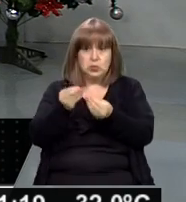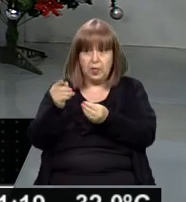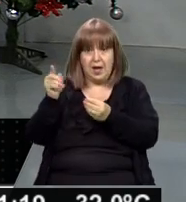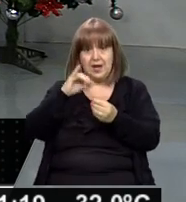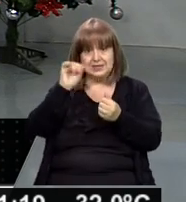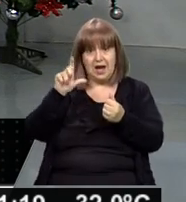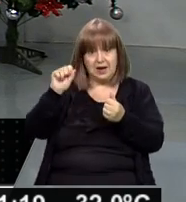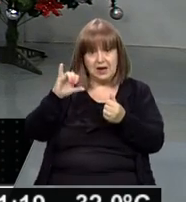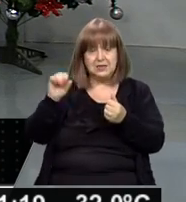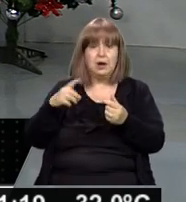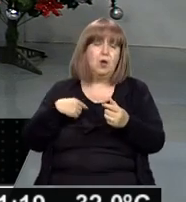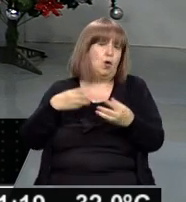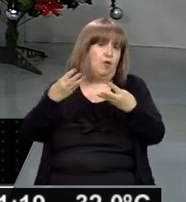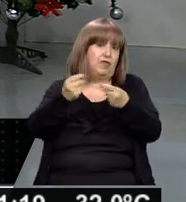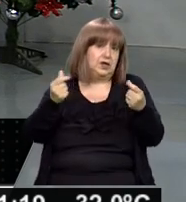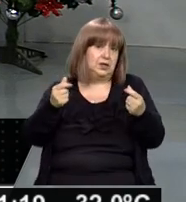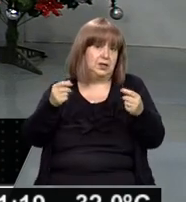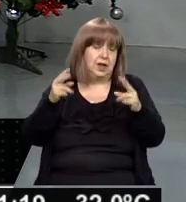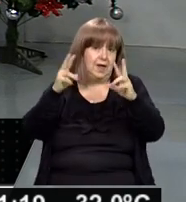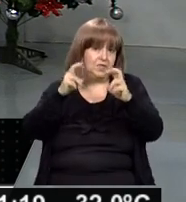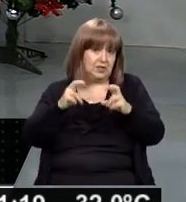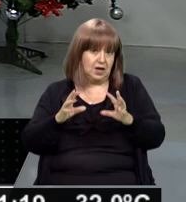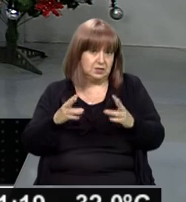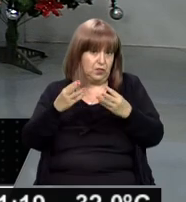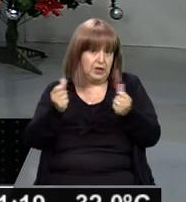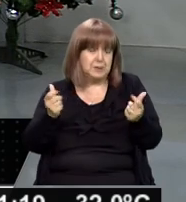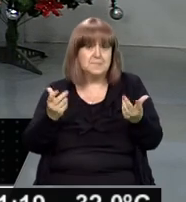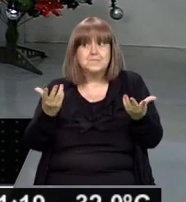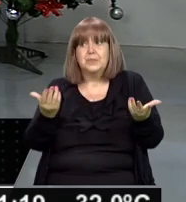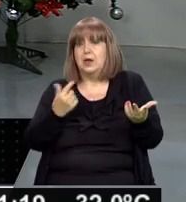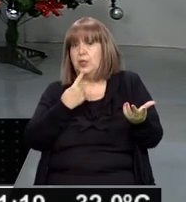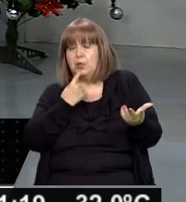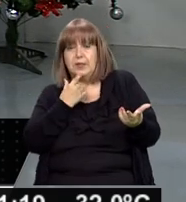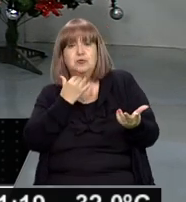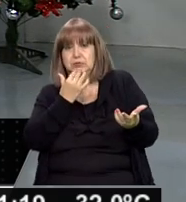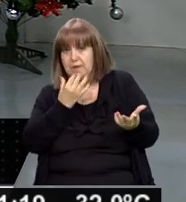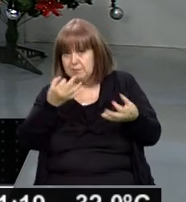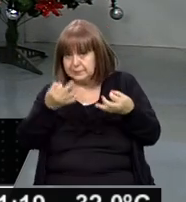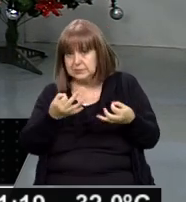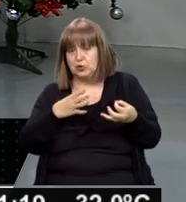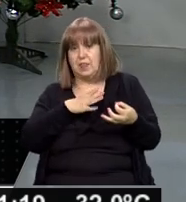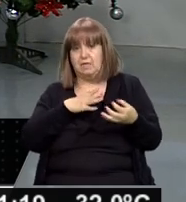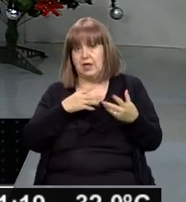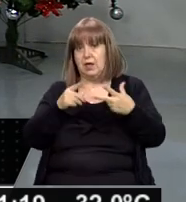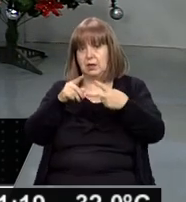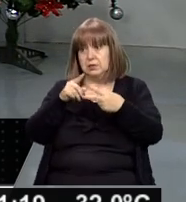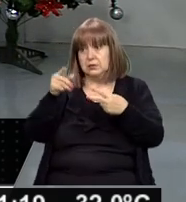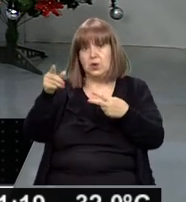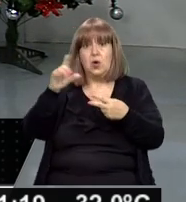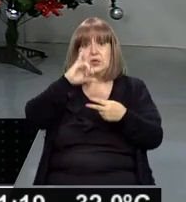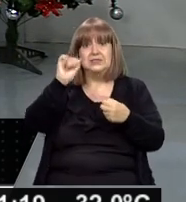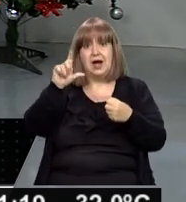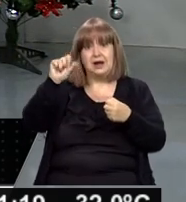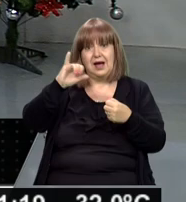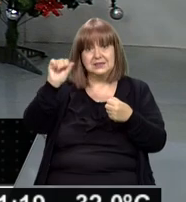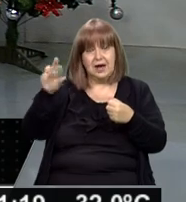dar por terminada la investigación si es que no hay más personas. Porque a lo mejor es solamente estas dos personas, Salazar,